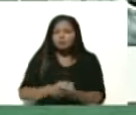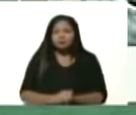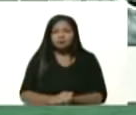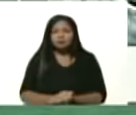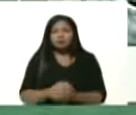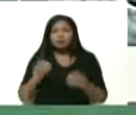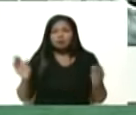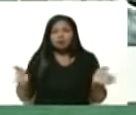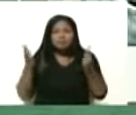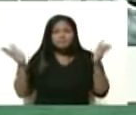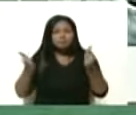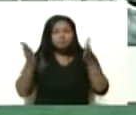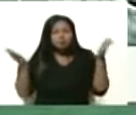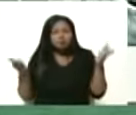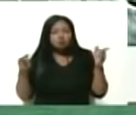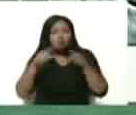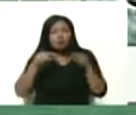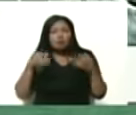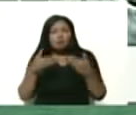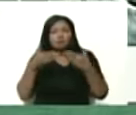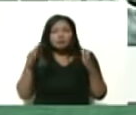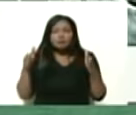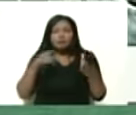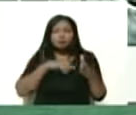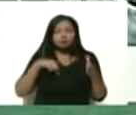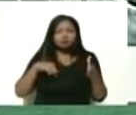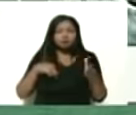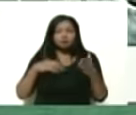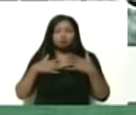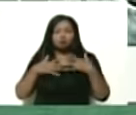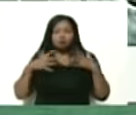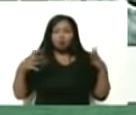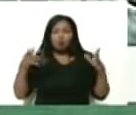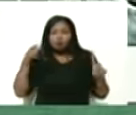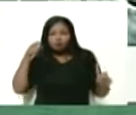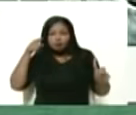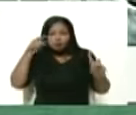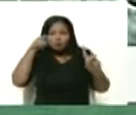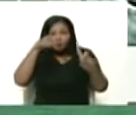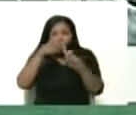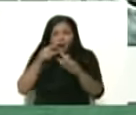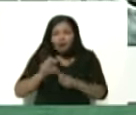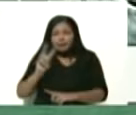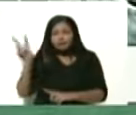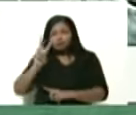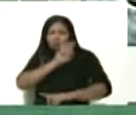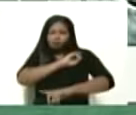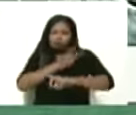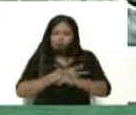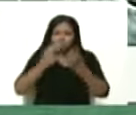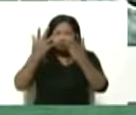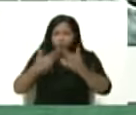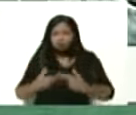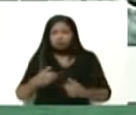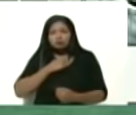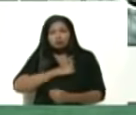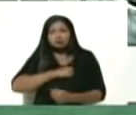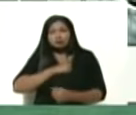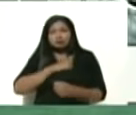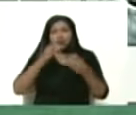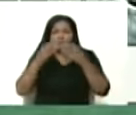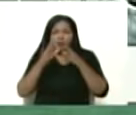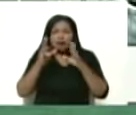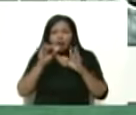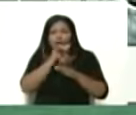reimpulso que nos va a permitir ensancharle el horizonte a la Venezuela potencia lástima que la cámara no pueda